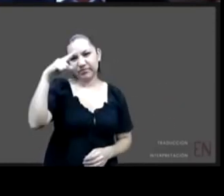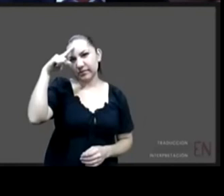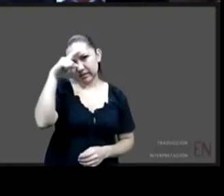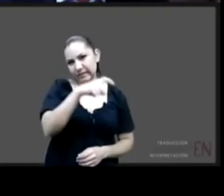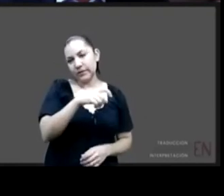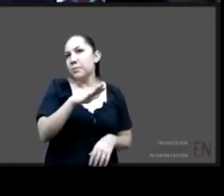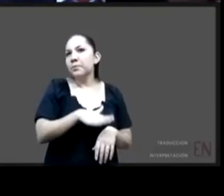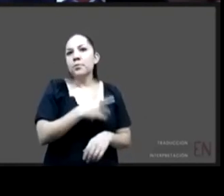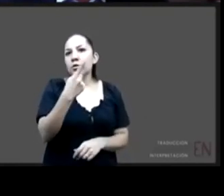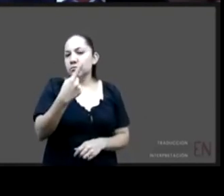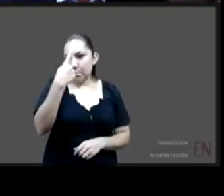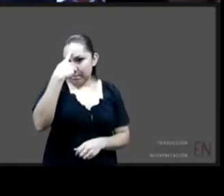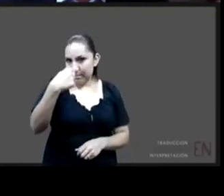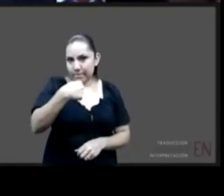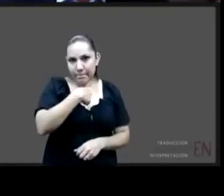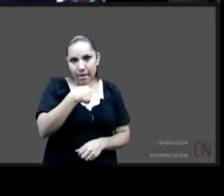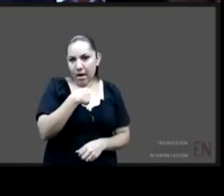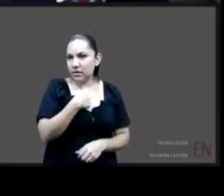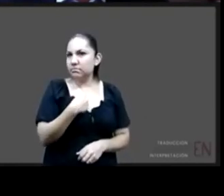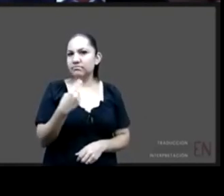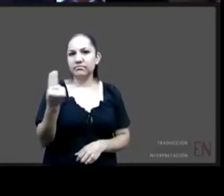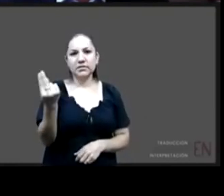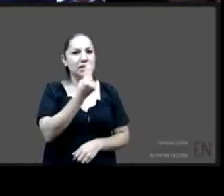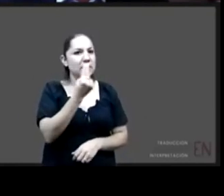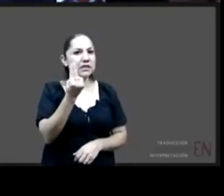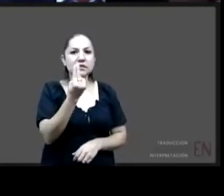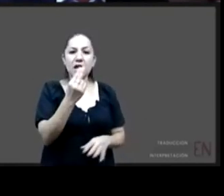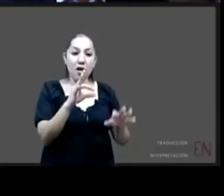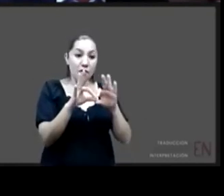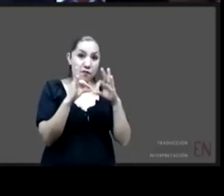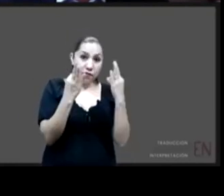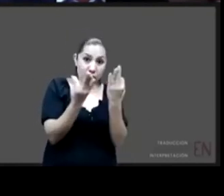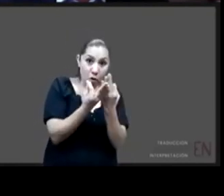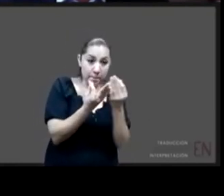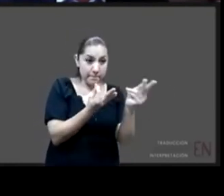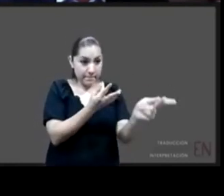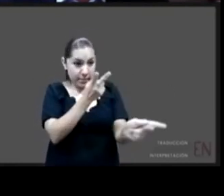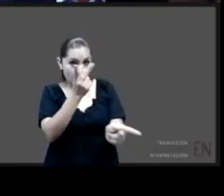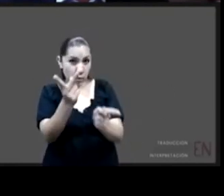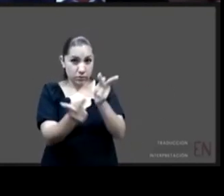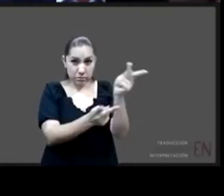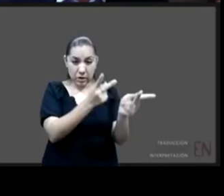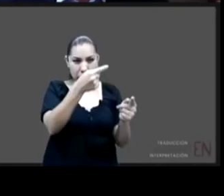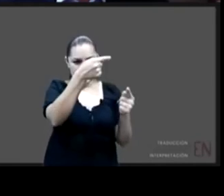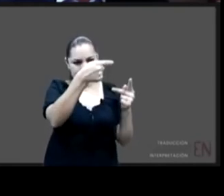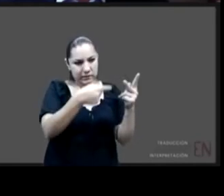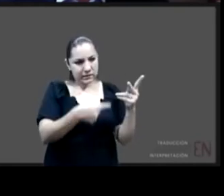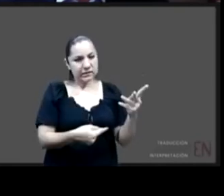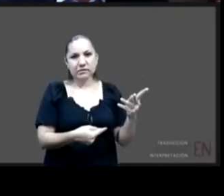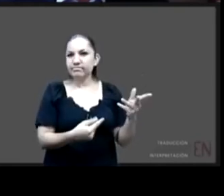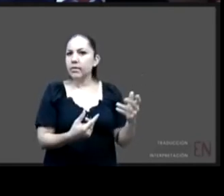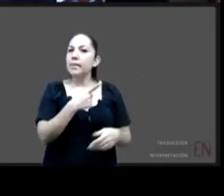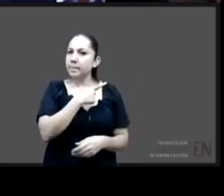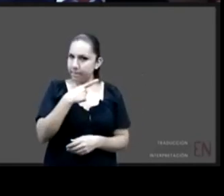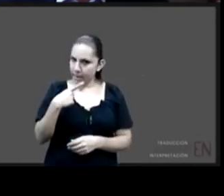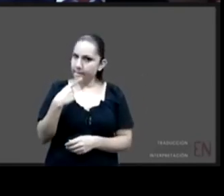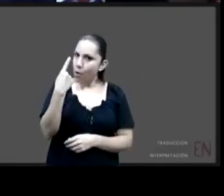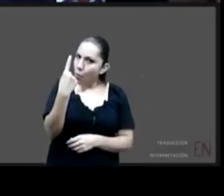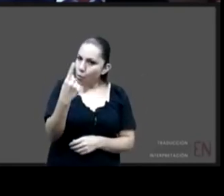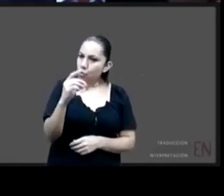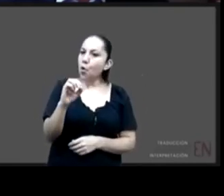tipo de cuestionario que se le hace debe de haber uno formal que es el oficial y que cumple muchos